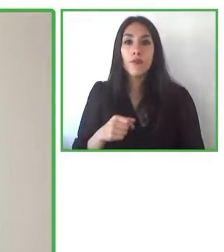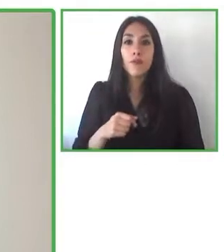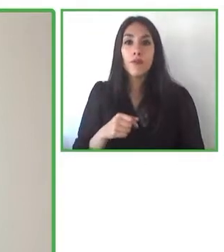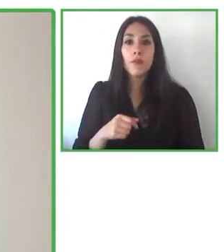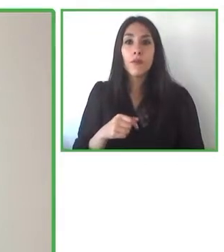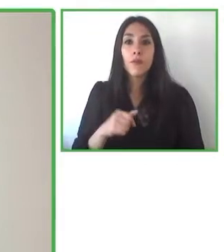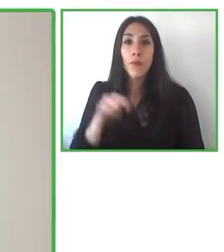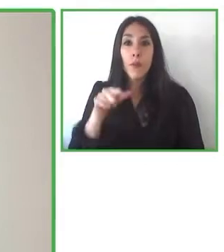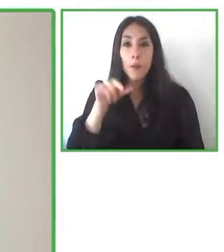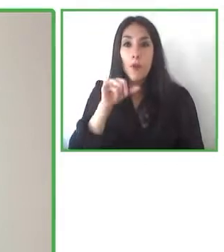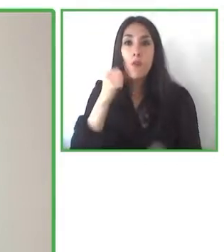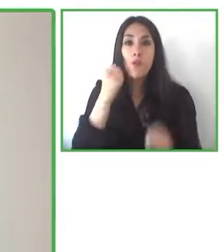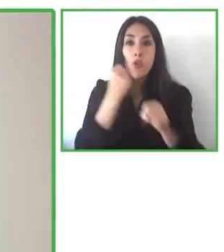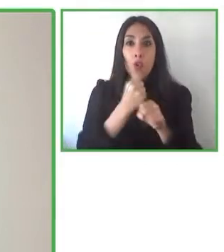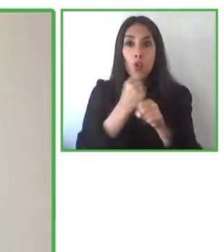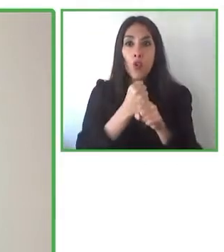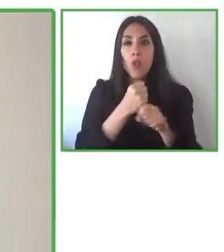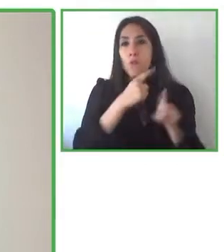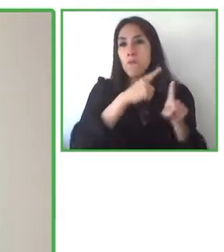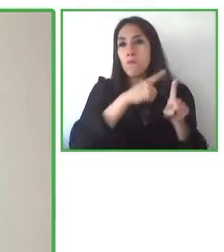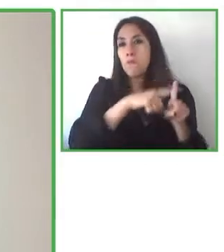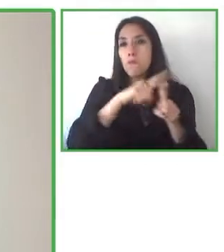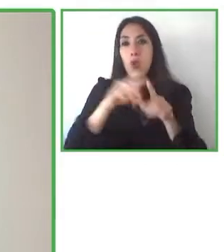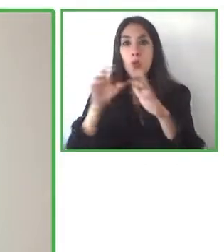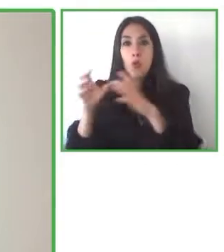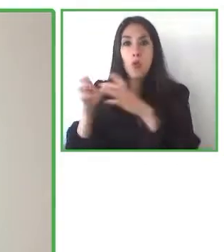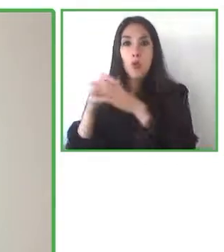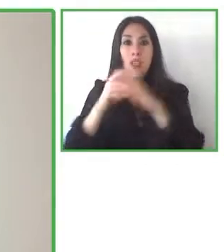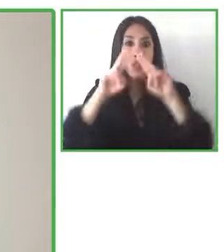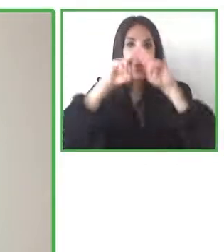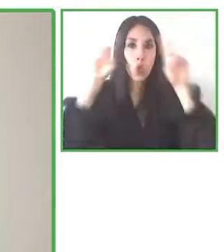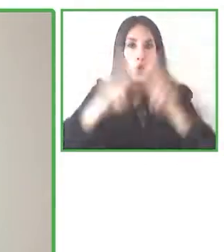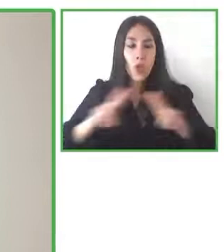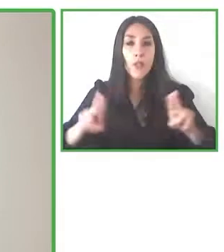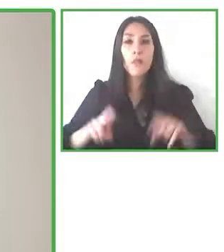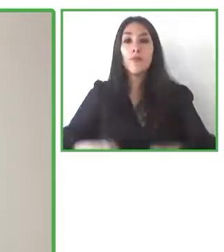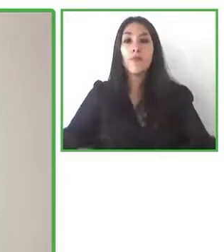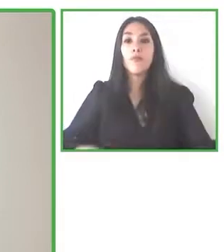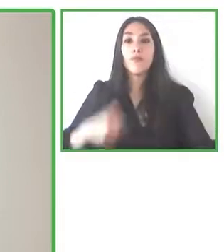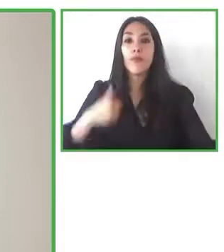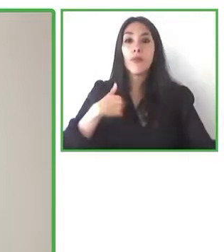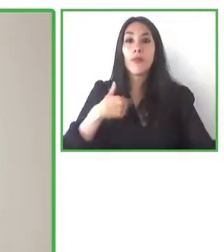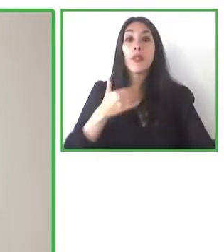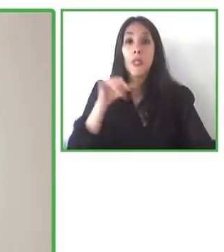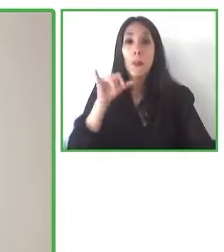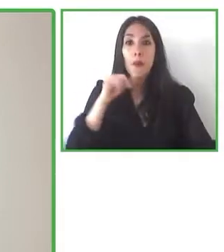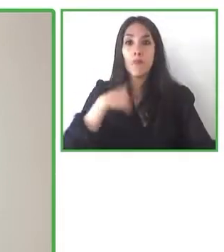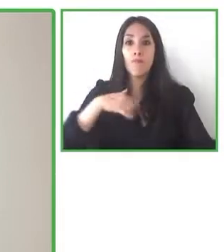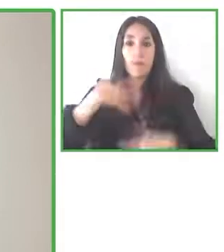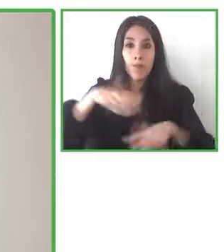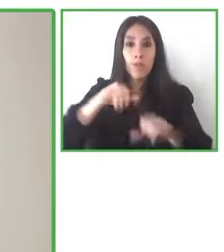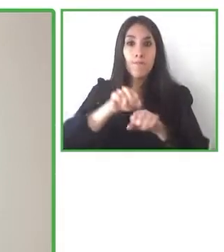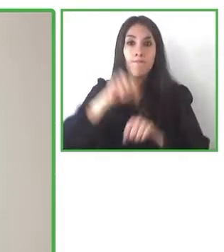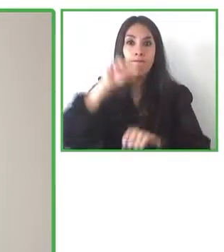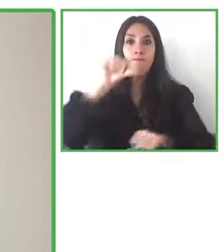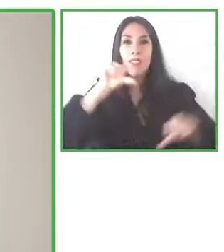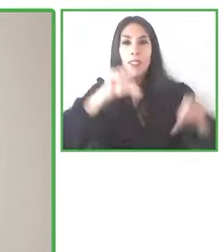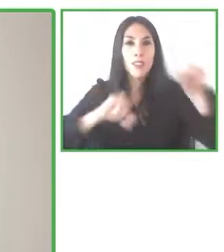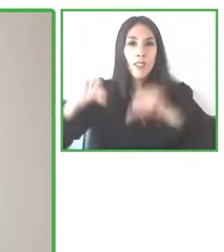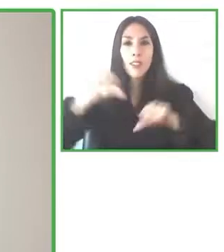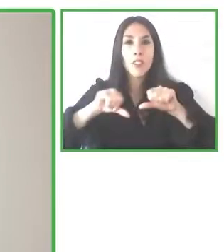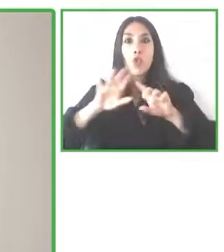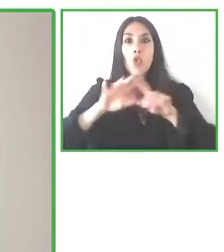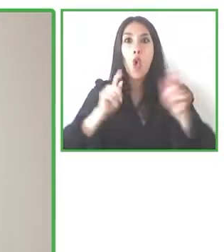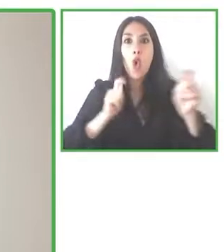adscritas a Naciones Unidas. Y soy licenciado en Ciencias Económicas y Empresariales por la Universidad